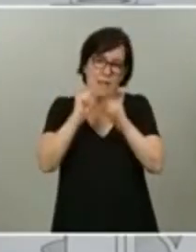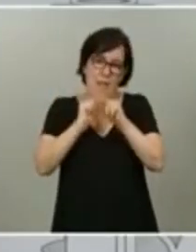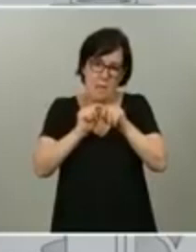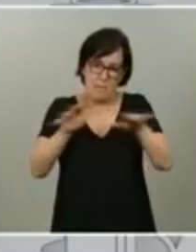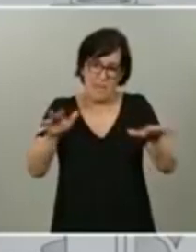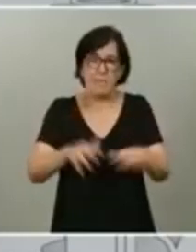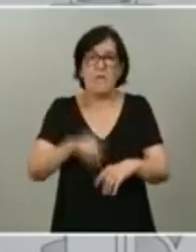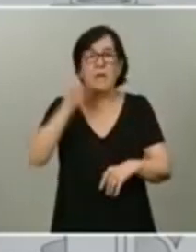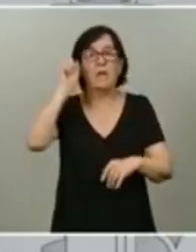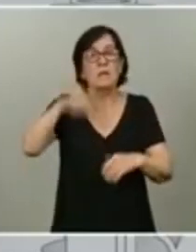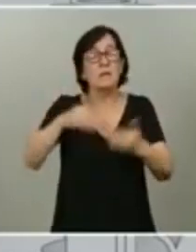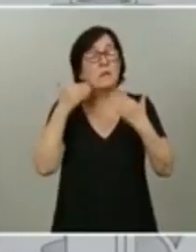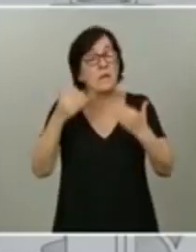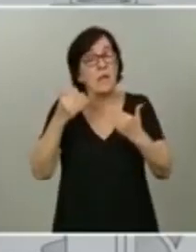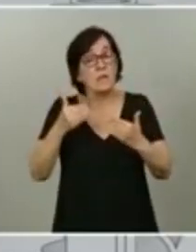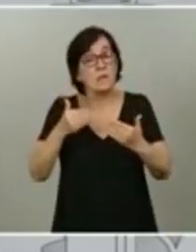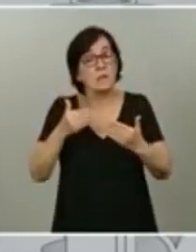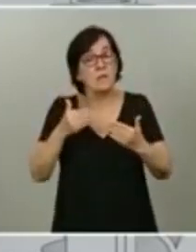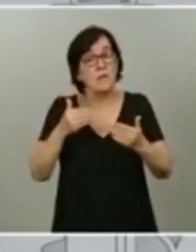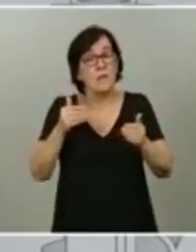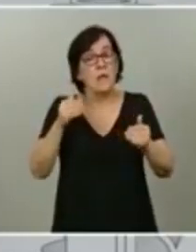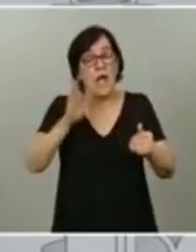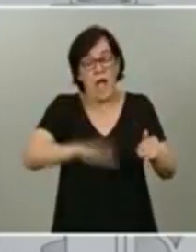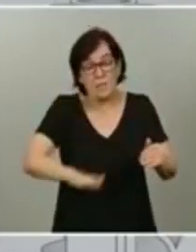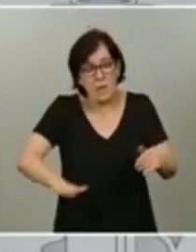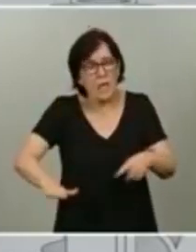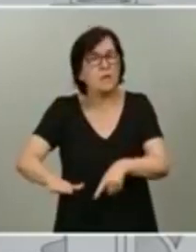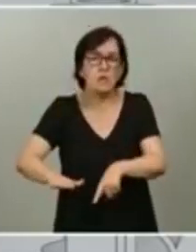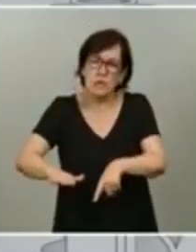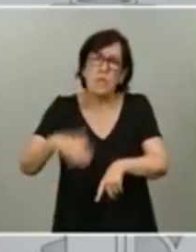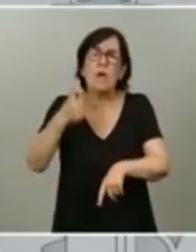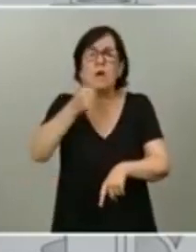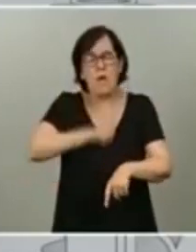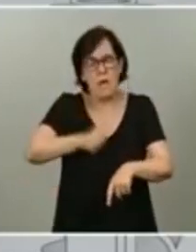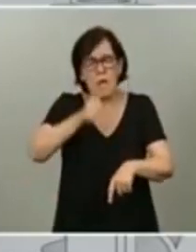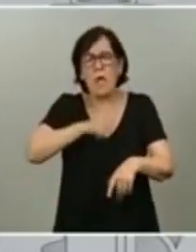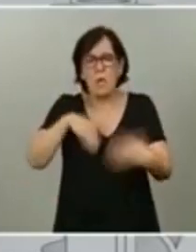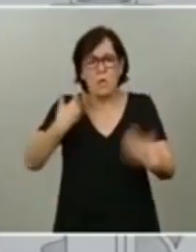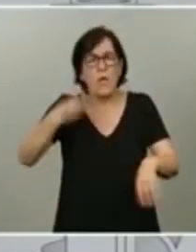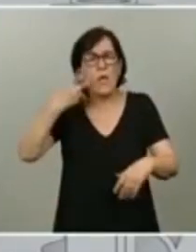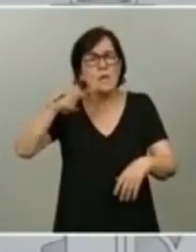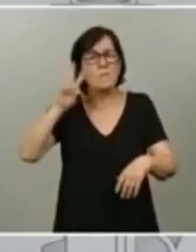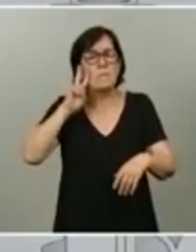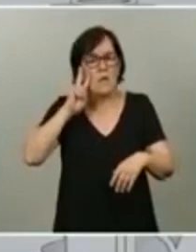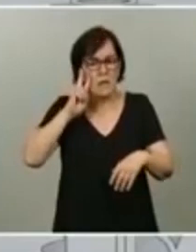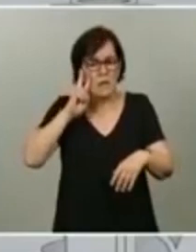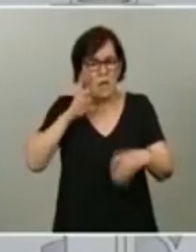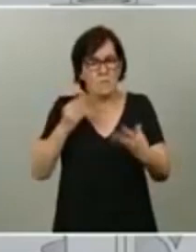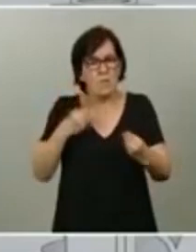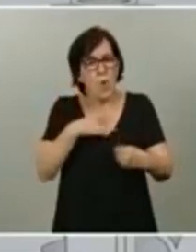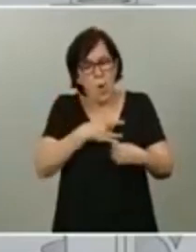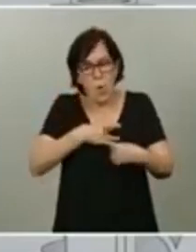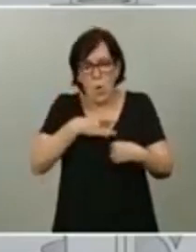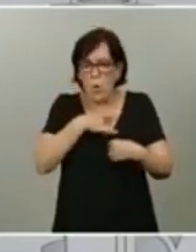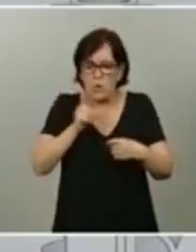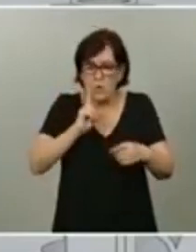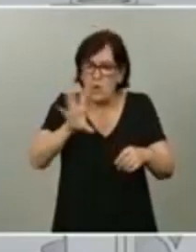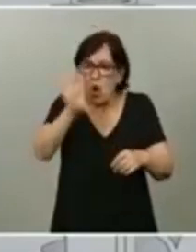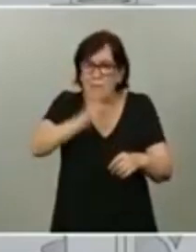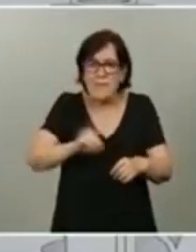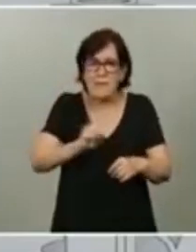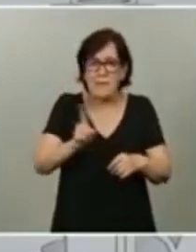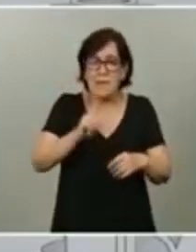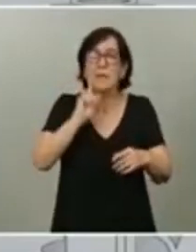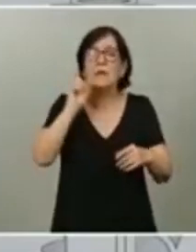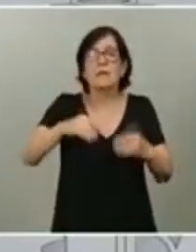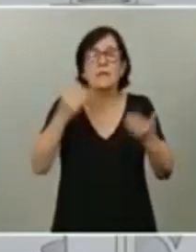a los pequeños que han tenido que soportar una experiencia que muchas veces pues les costaba entender. Gracias también a